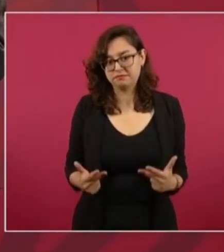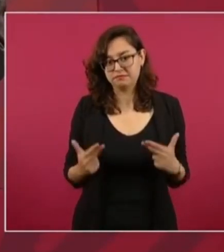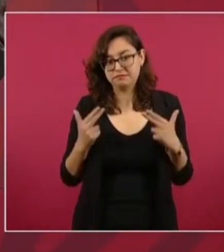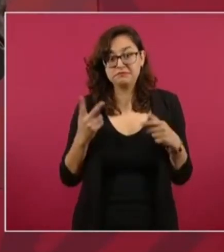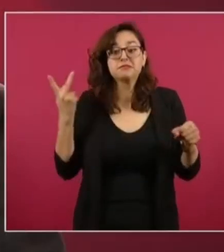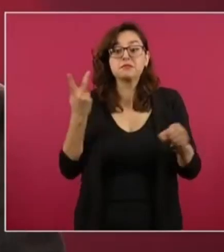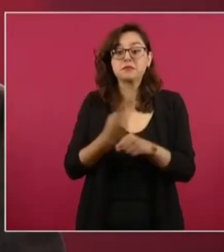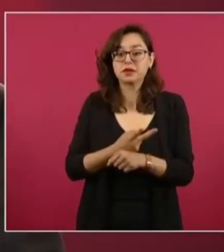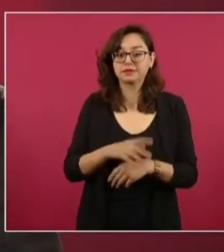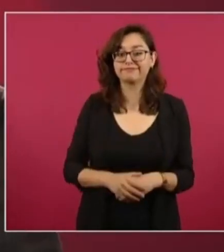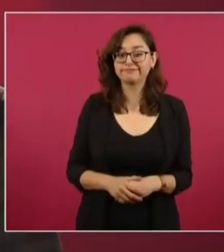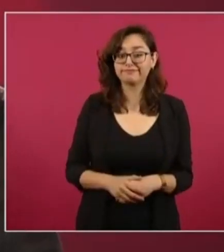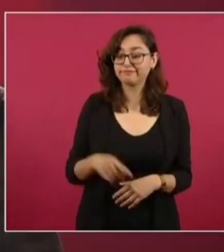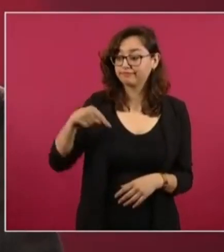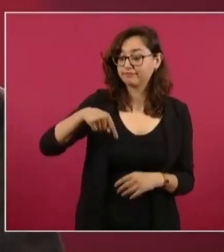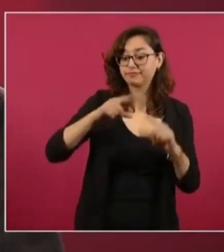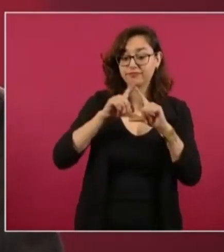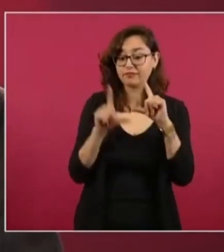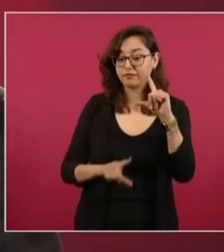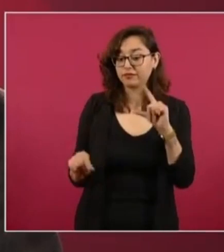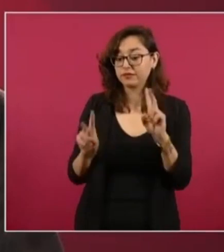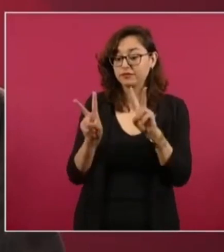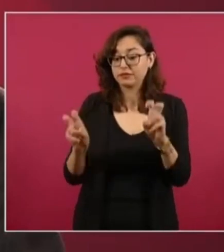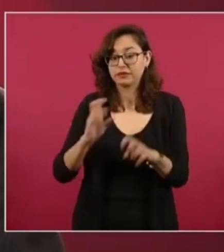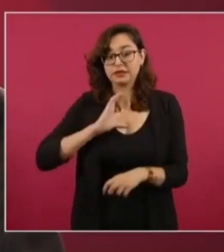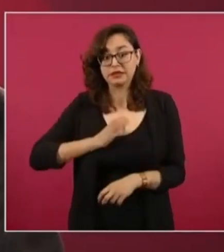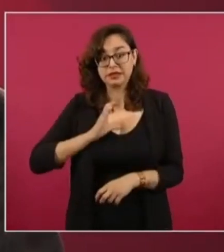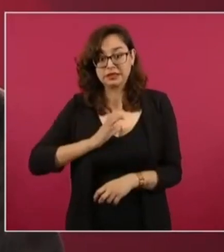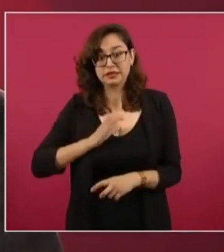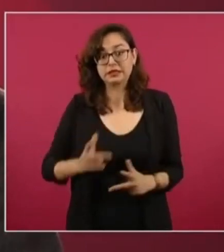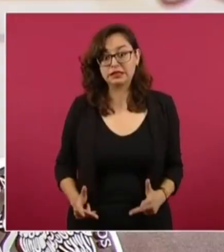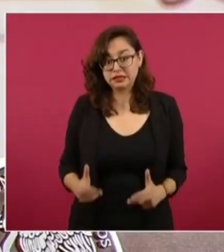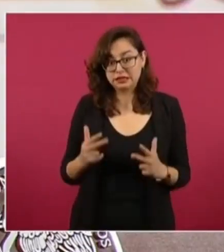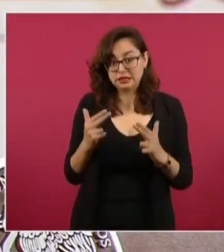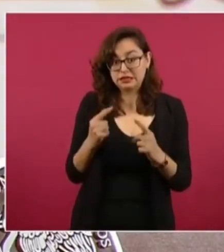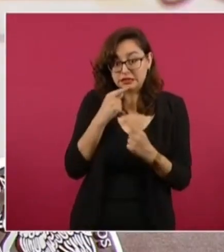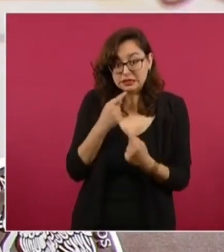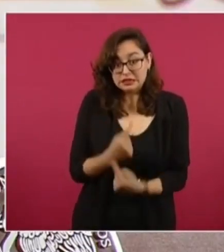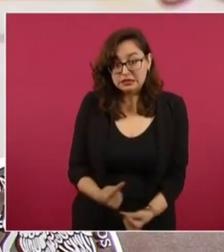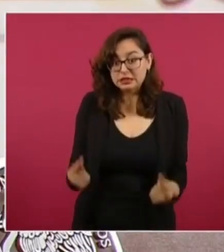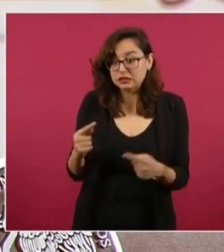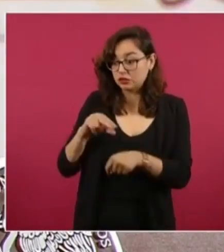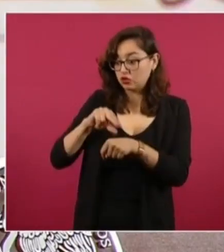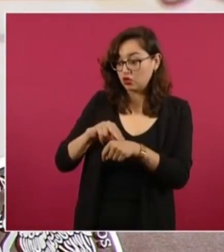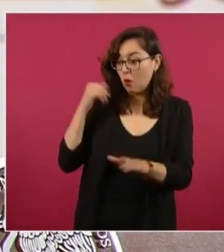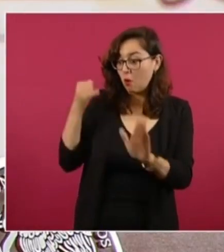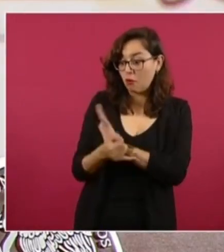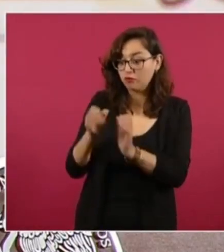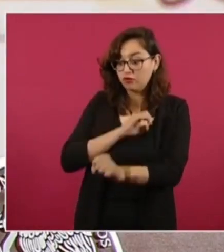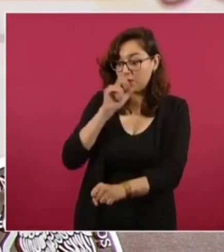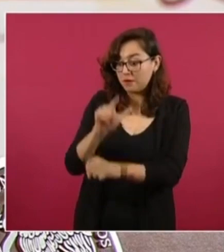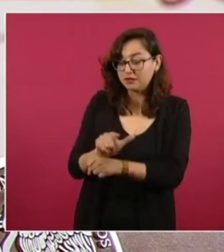médicos especialistas en cancerología, oncología pediátrica y está demostrado en todos